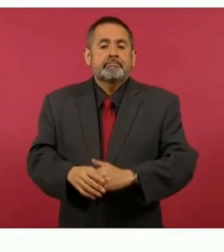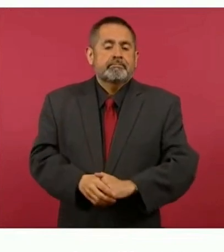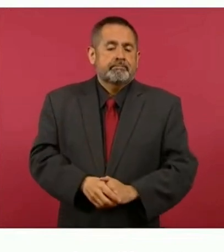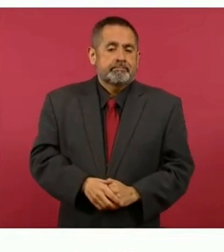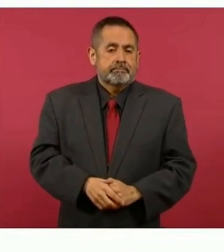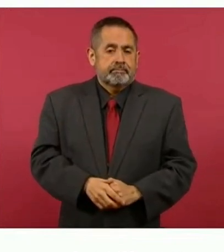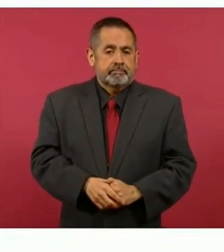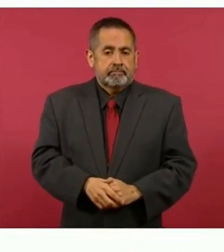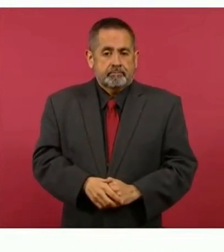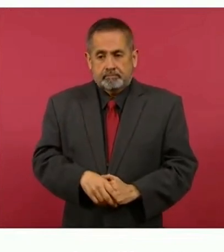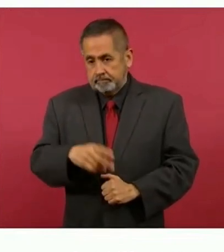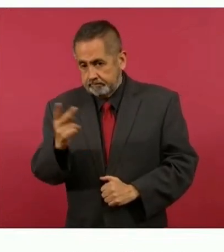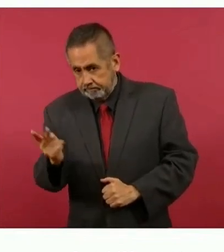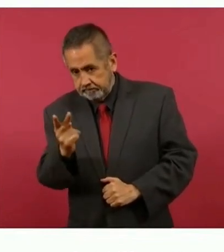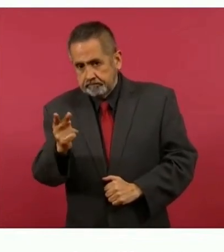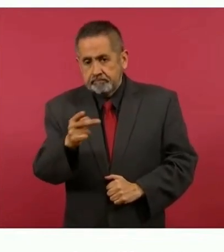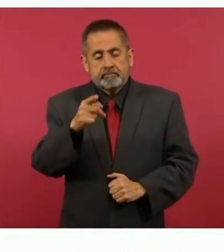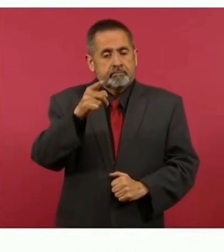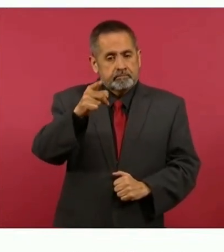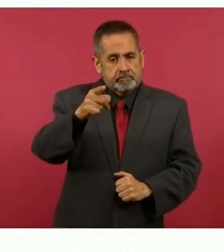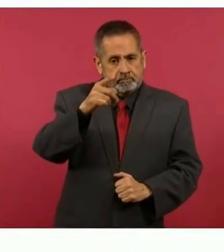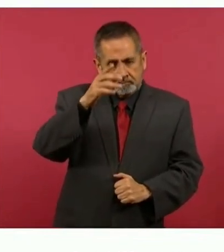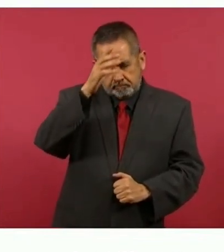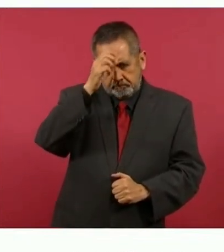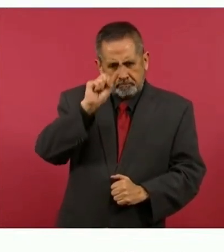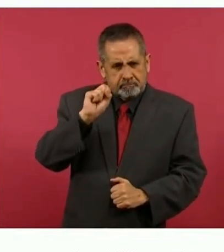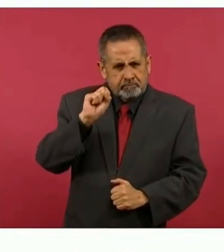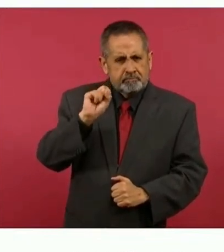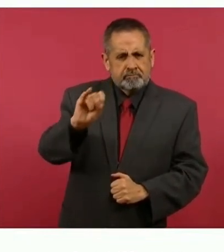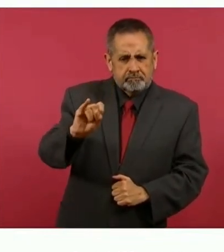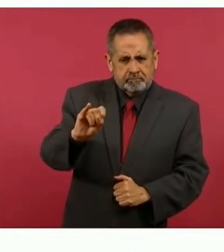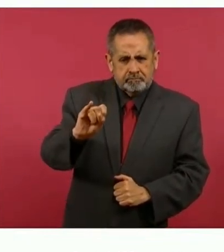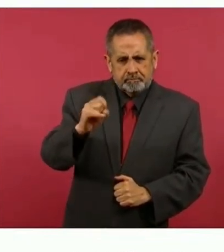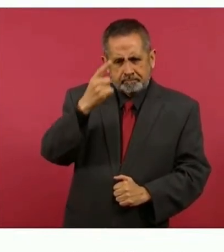¿Estás de acuerdo o en desacuerdo